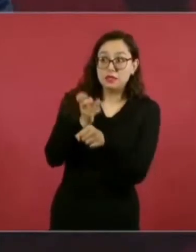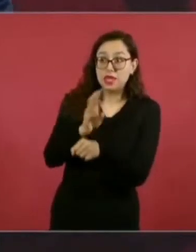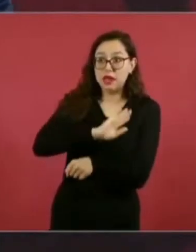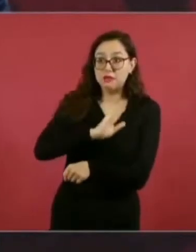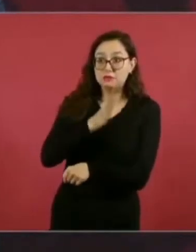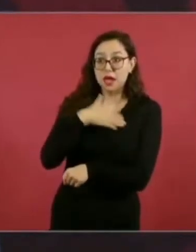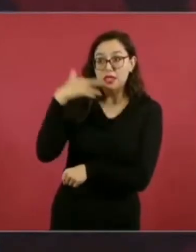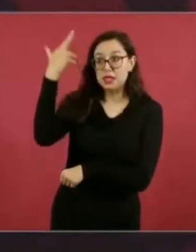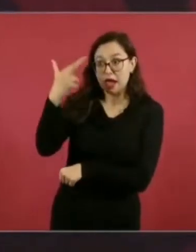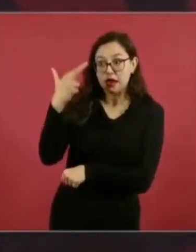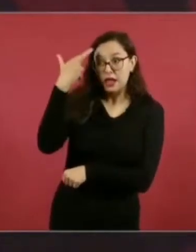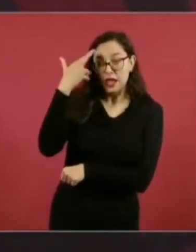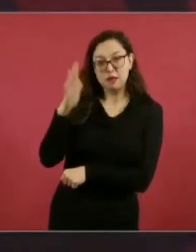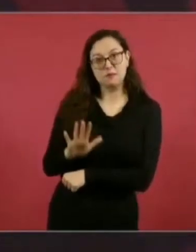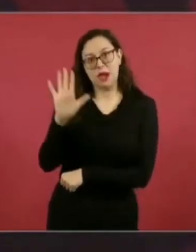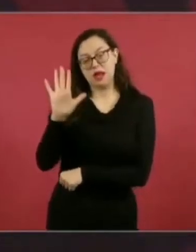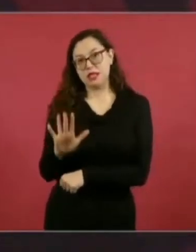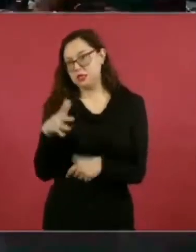monarquía.